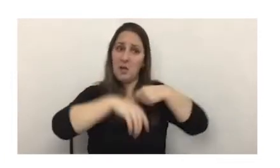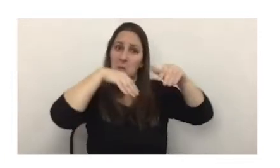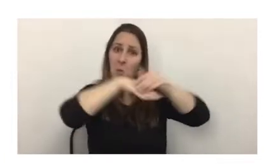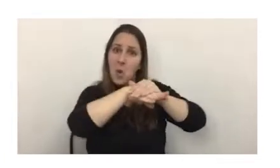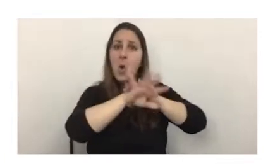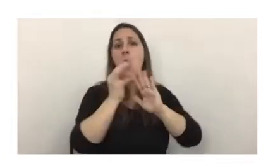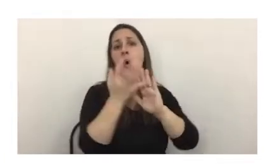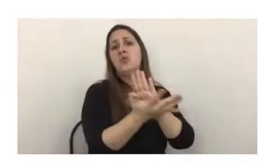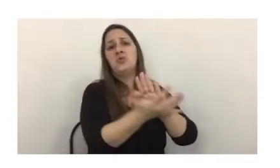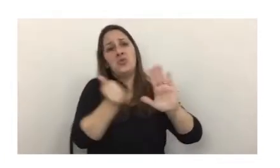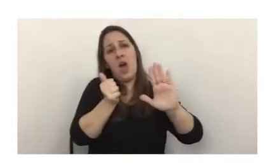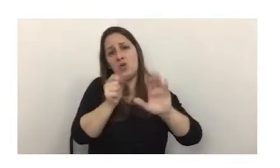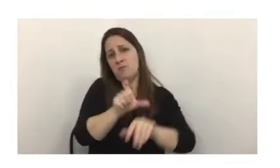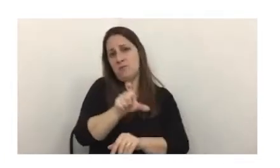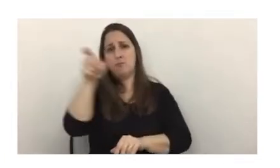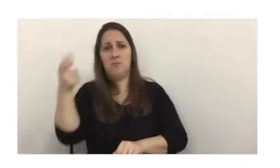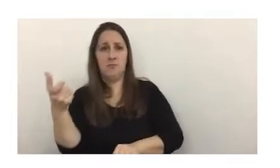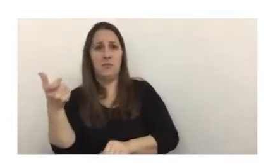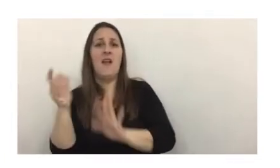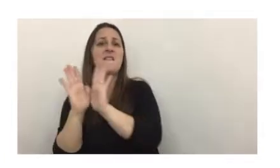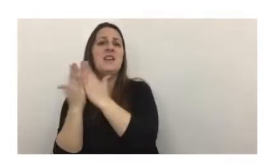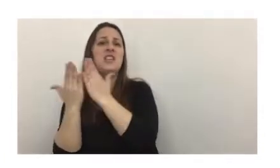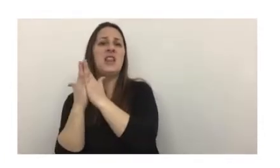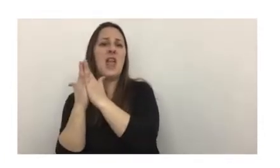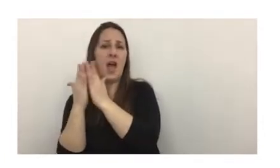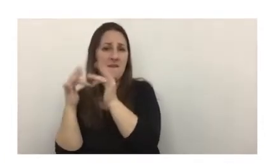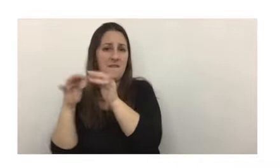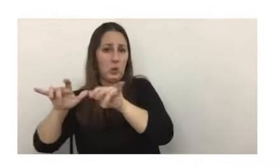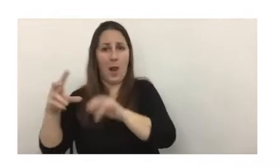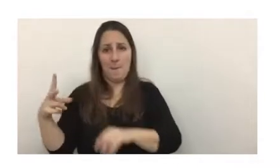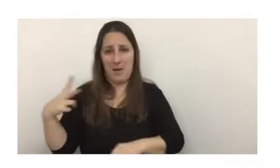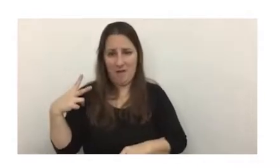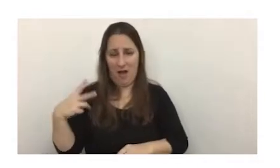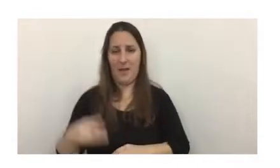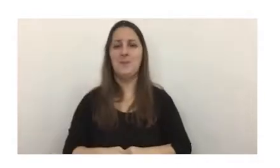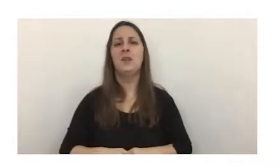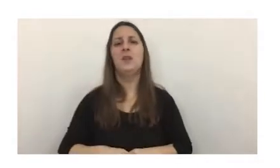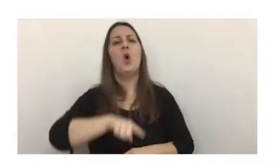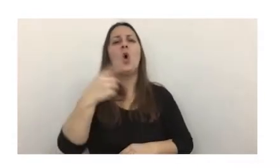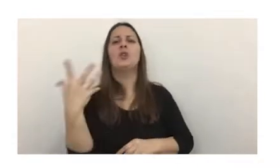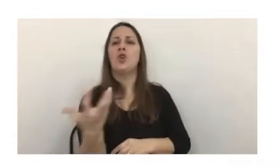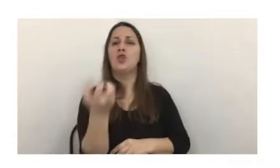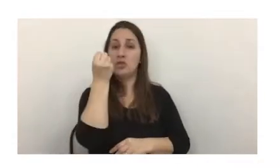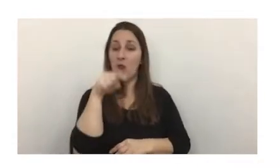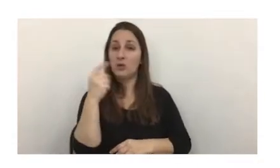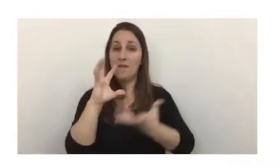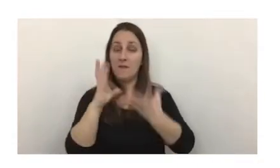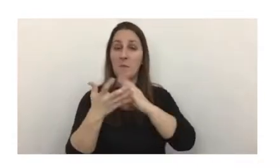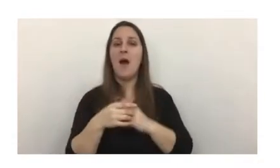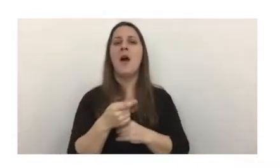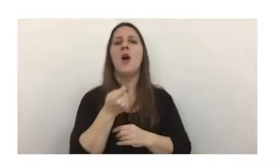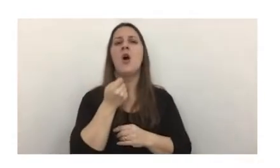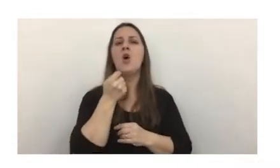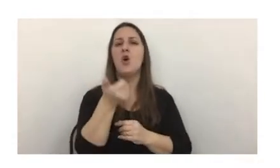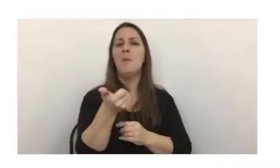retirarla y transferirla a una billetera privada Otra forma de adquirir criptomonedas es compra